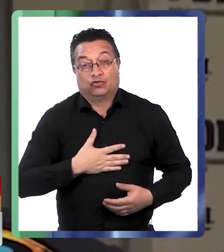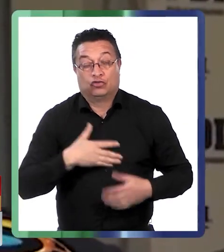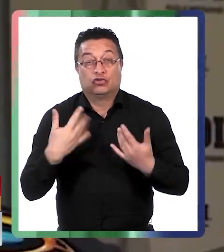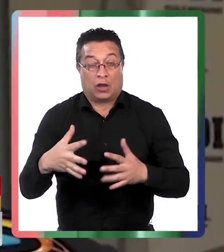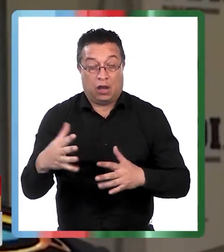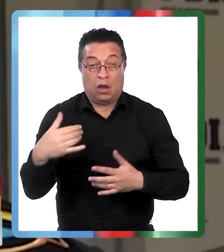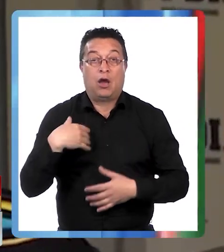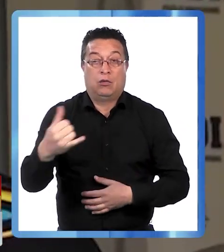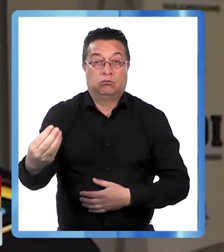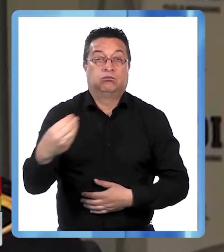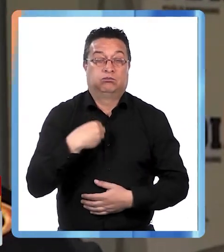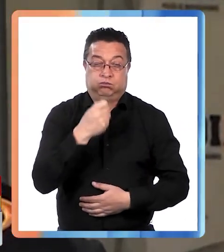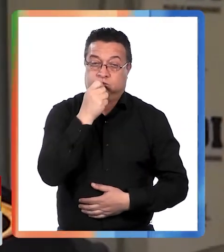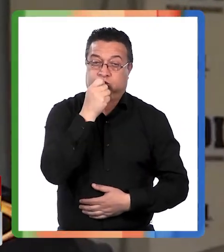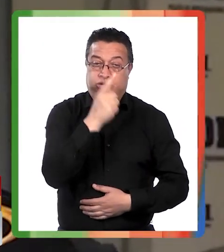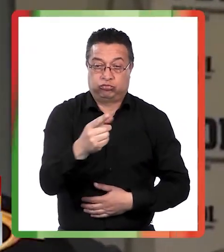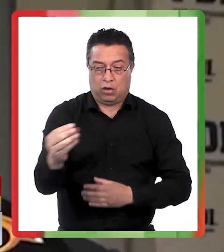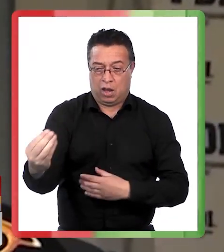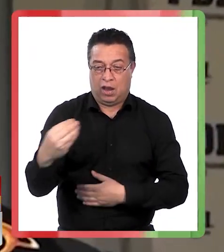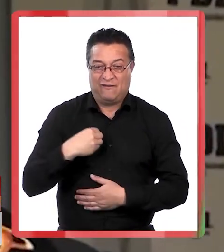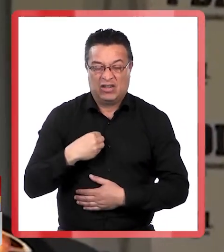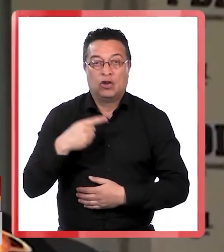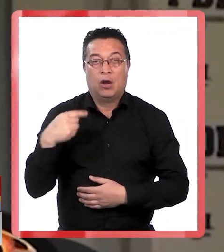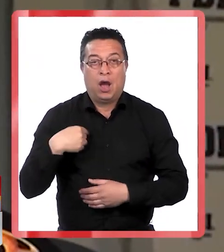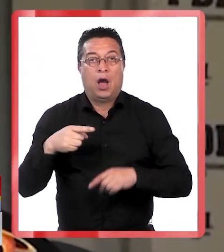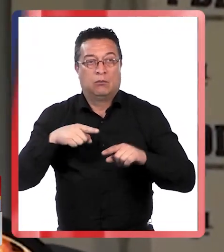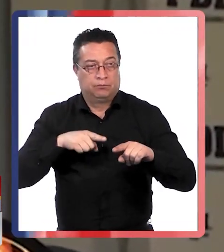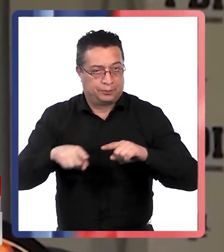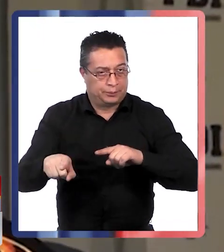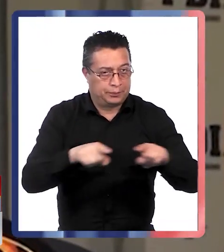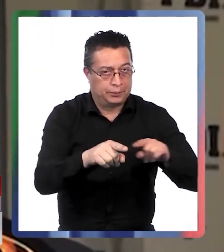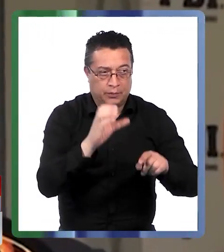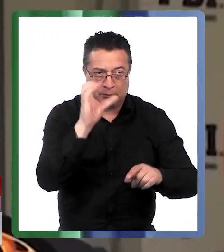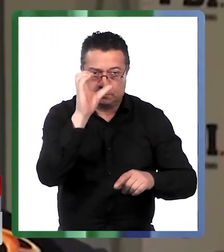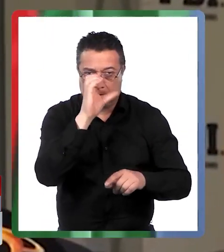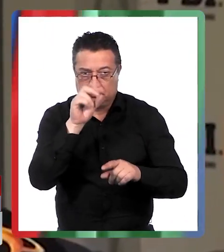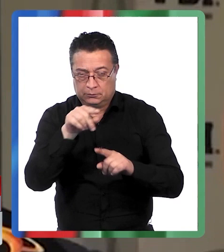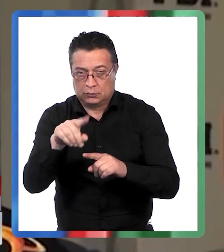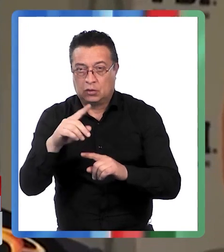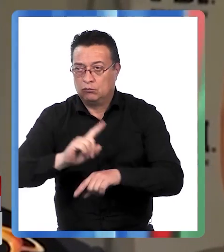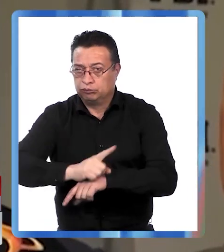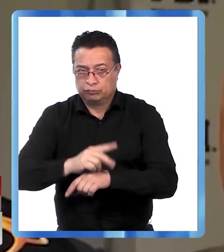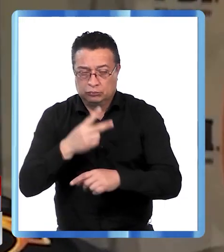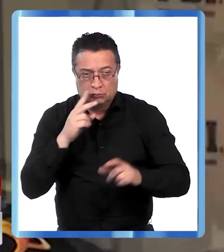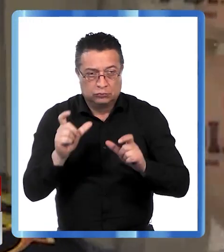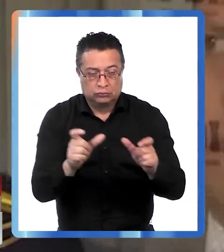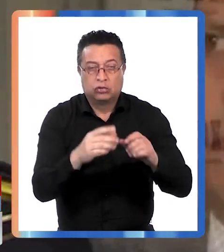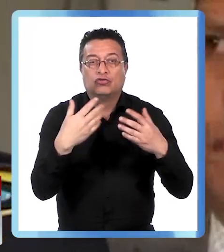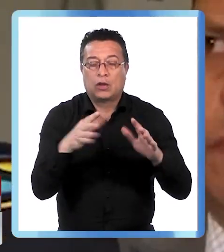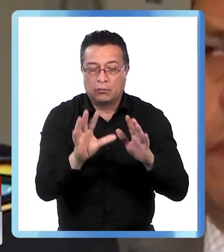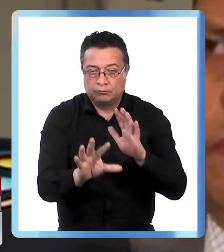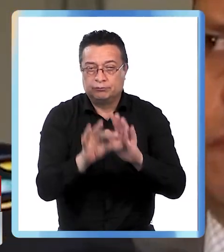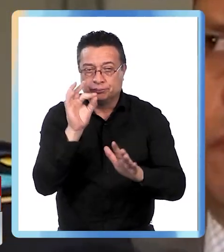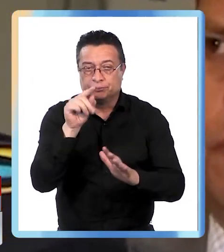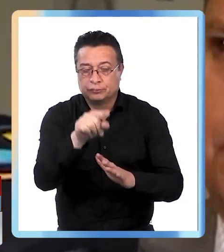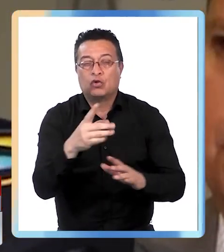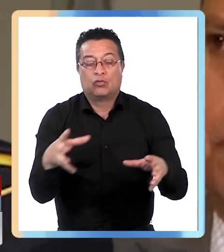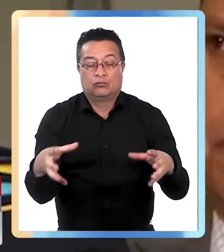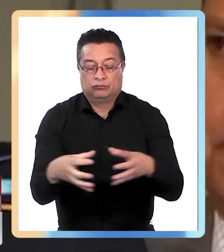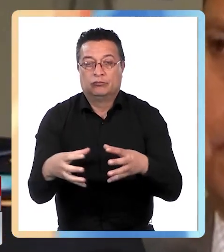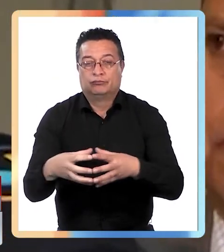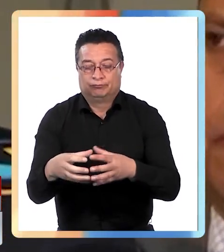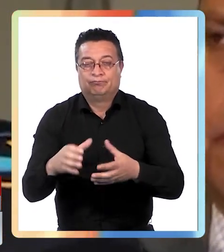nosotros recibimos una denuncia el día de ayer que nos hizo desplegarnos policialmente desde el primer minuto se logró establecer que